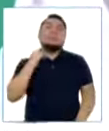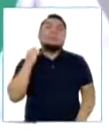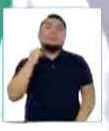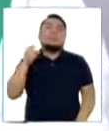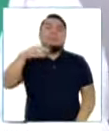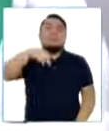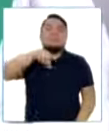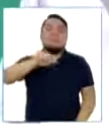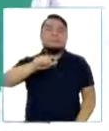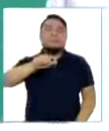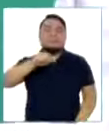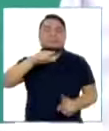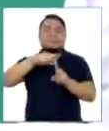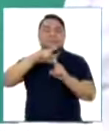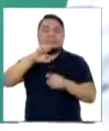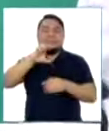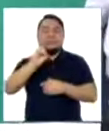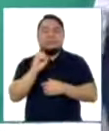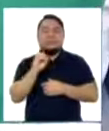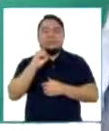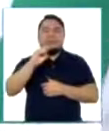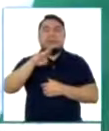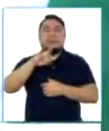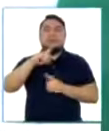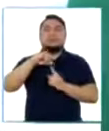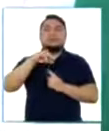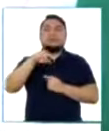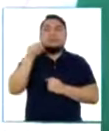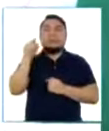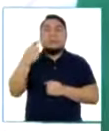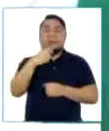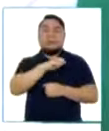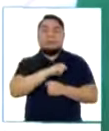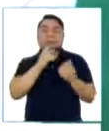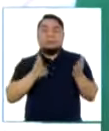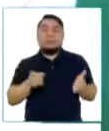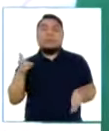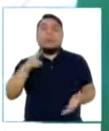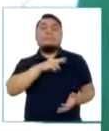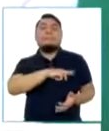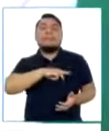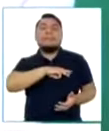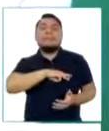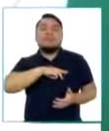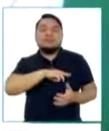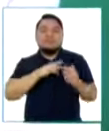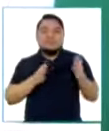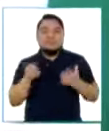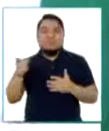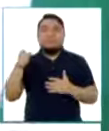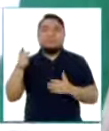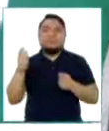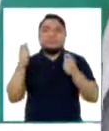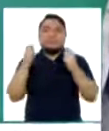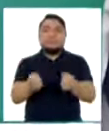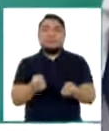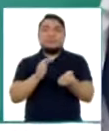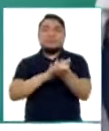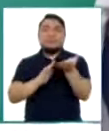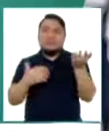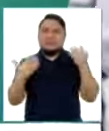Mateo Bautista, él es español, es misionero y viene donando sangre ya